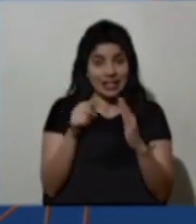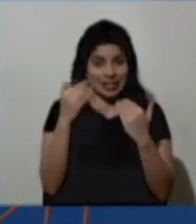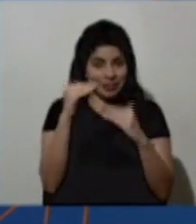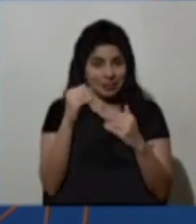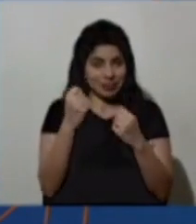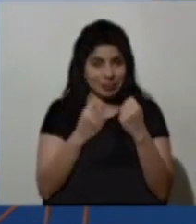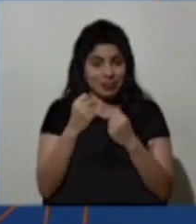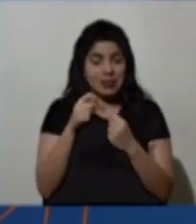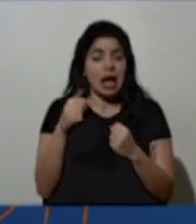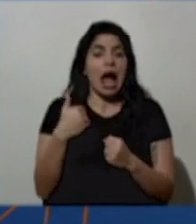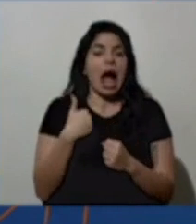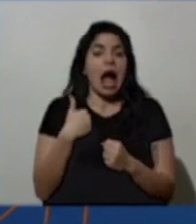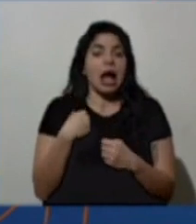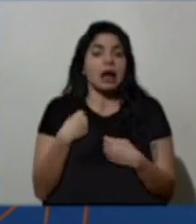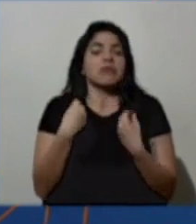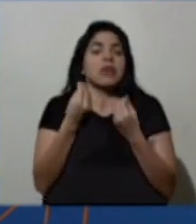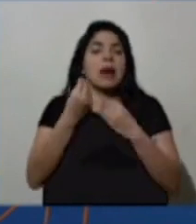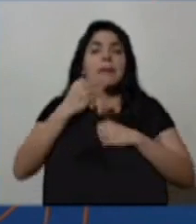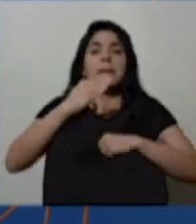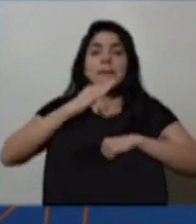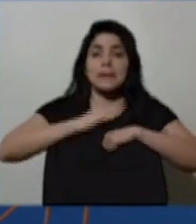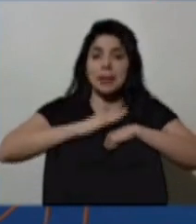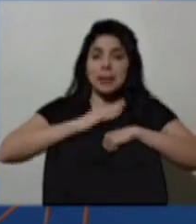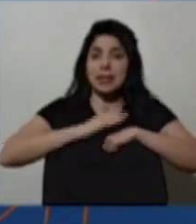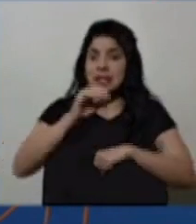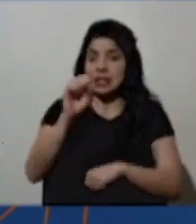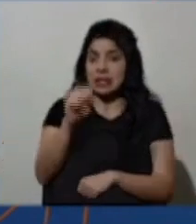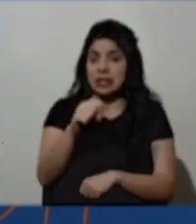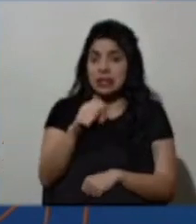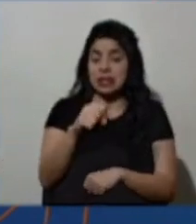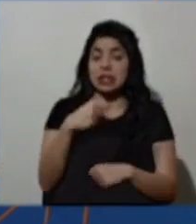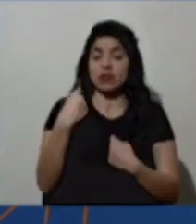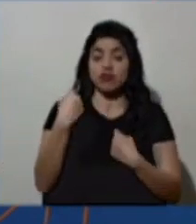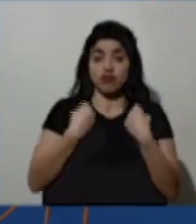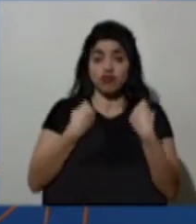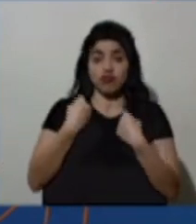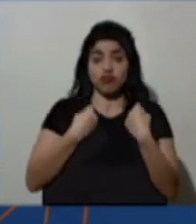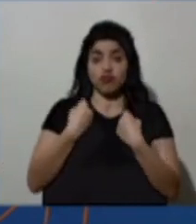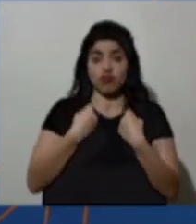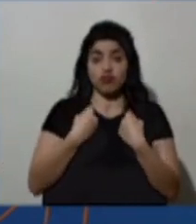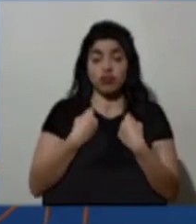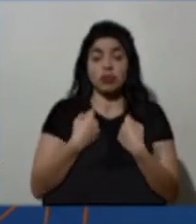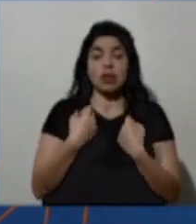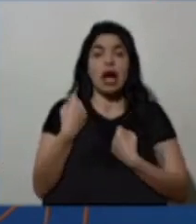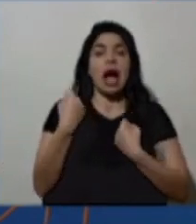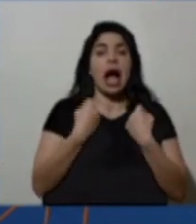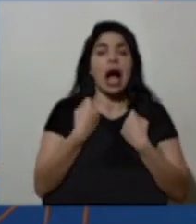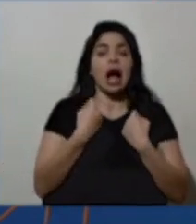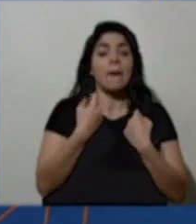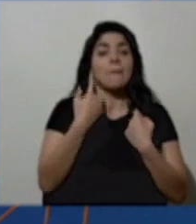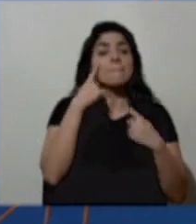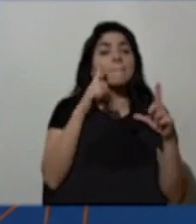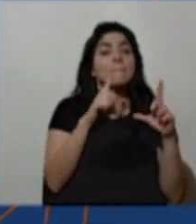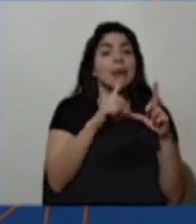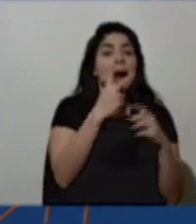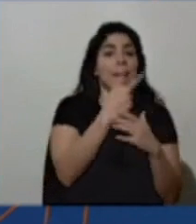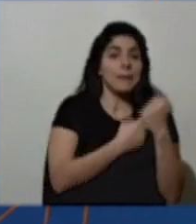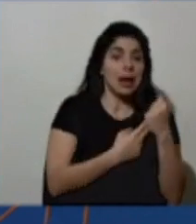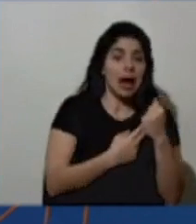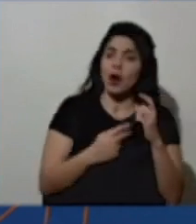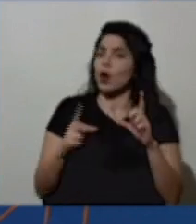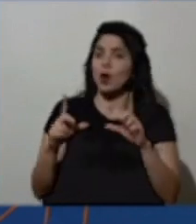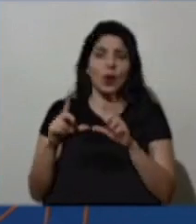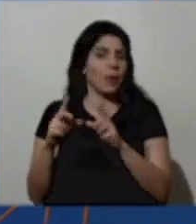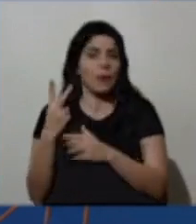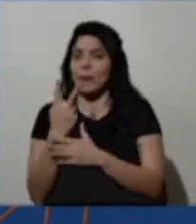tener o permitir o se va a permitir la circulación de vehículos por placas pares e impares.